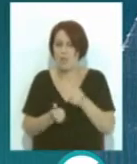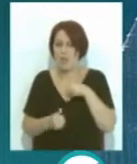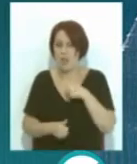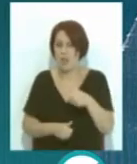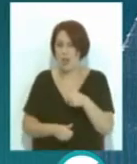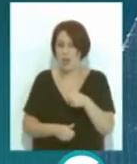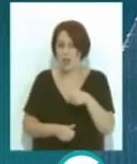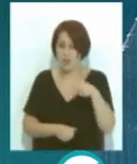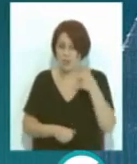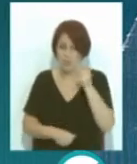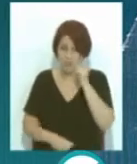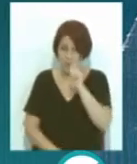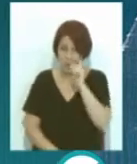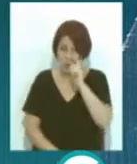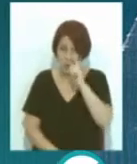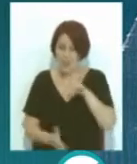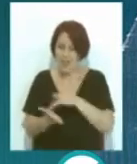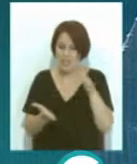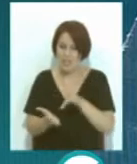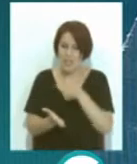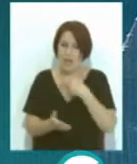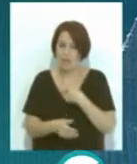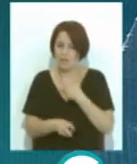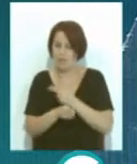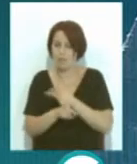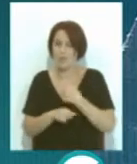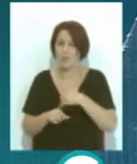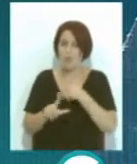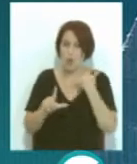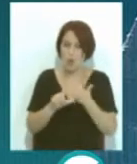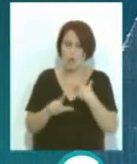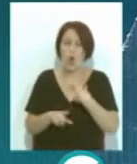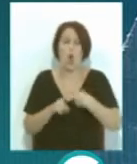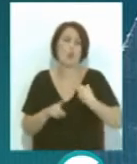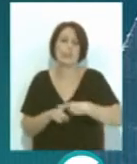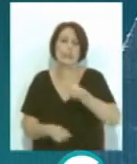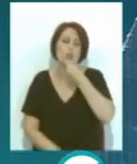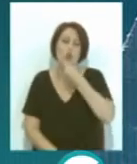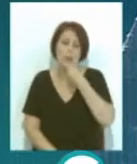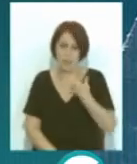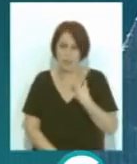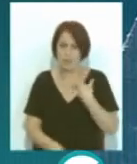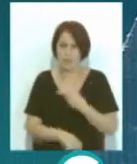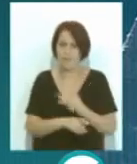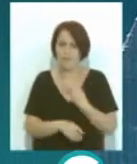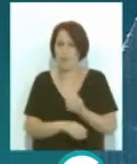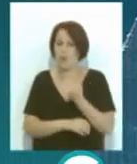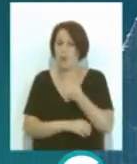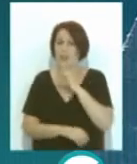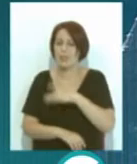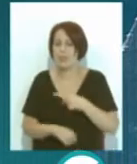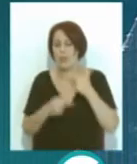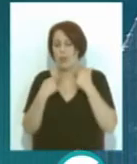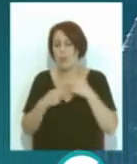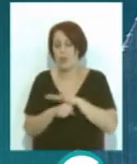este mes de junio en revista gastronómica y en el canal de youtube de cosas de comer y con el patrocinio de la diputación provincial